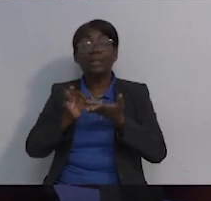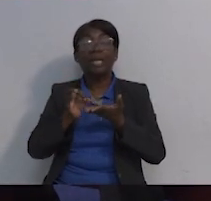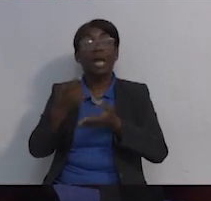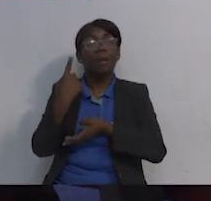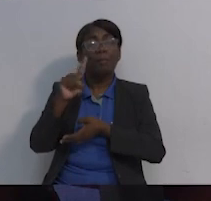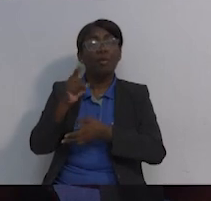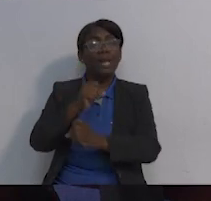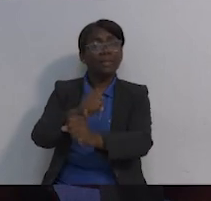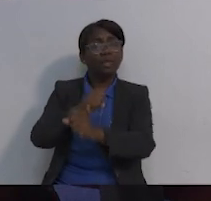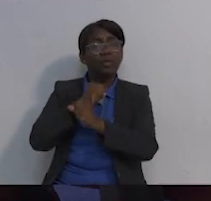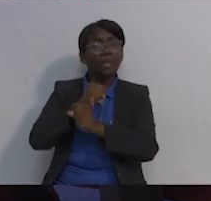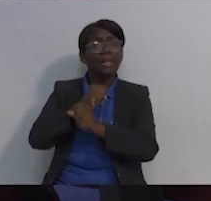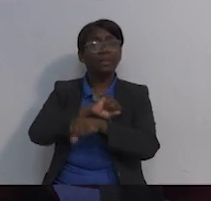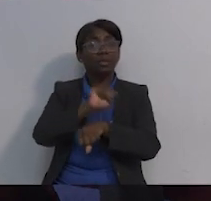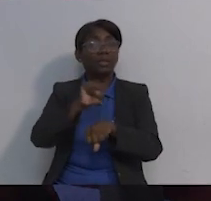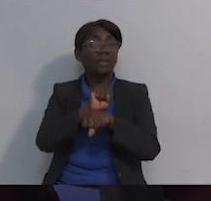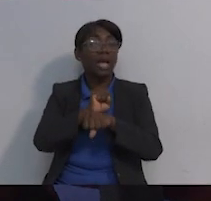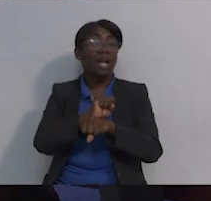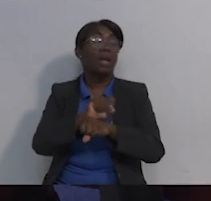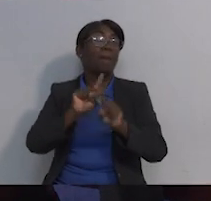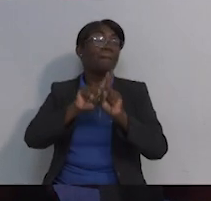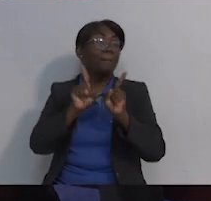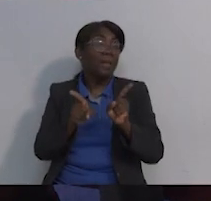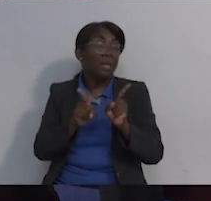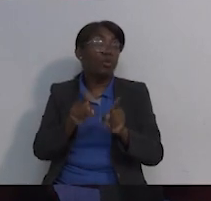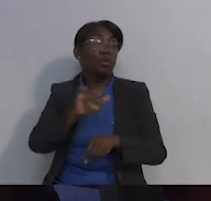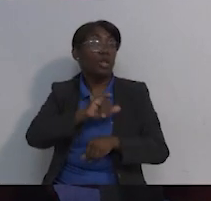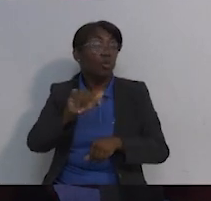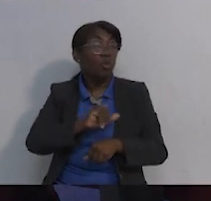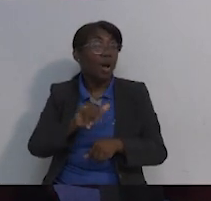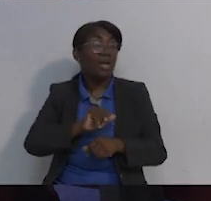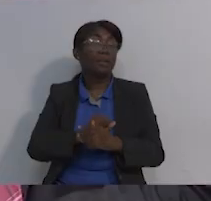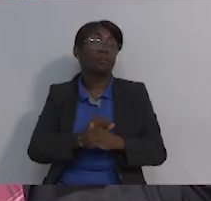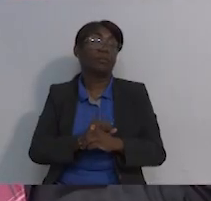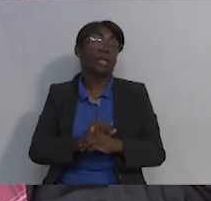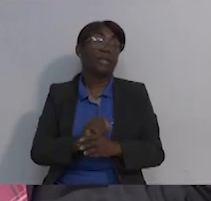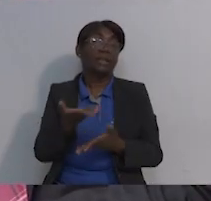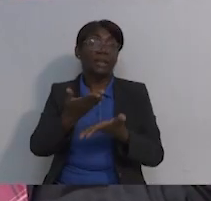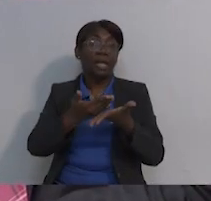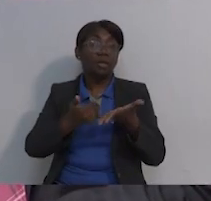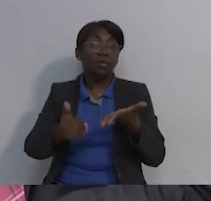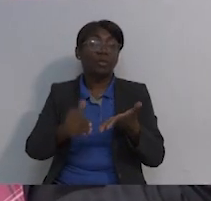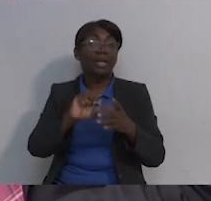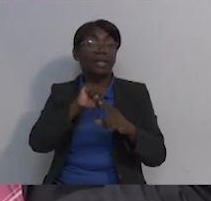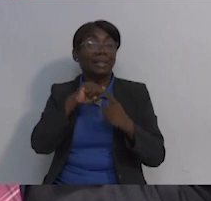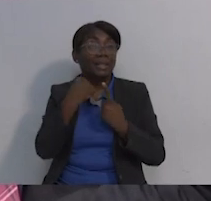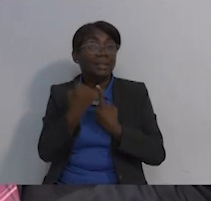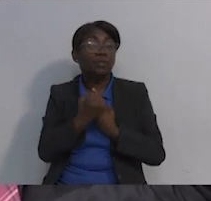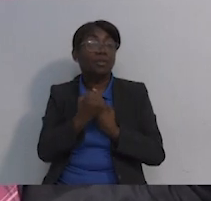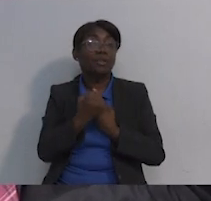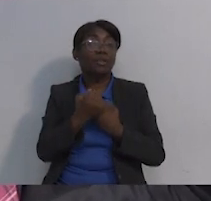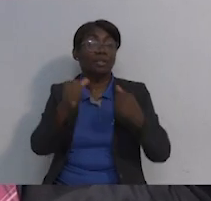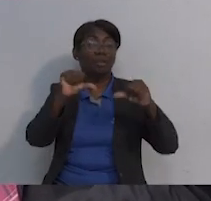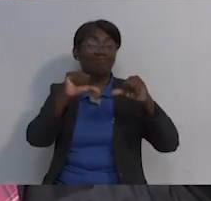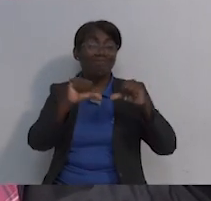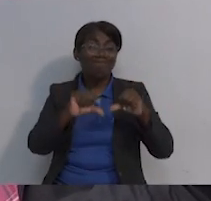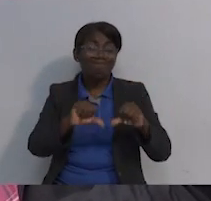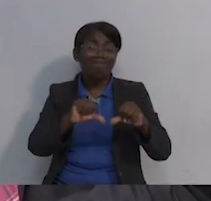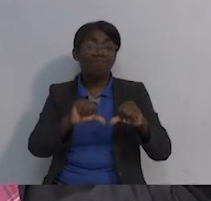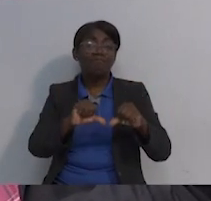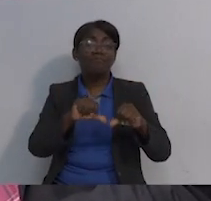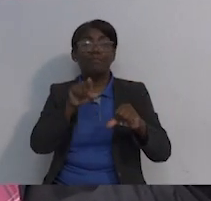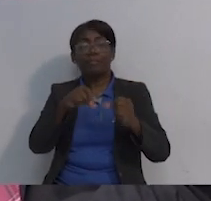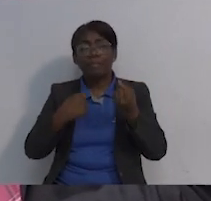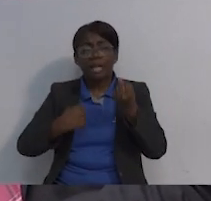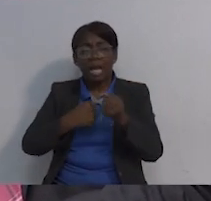O que les corresponden por la seguridad social. Pero también hay que tomar en consideración que si algunas de estas situaciones están